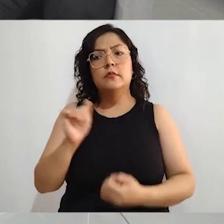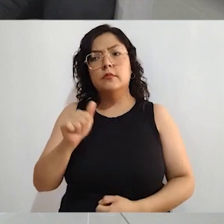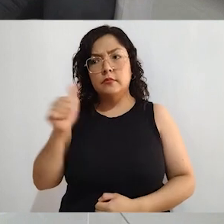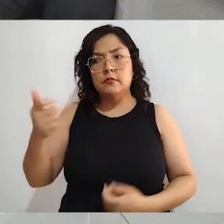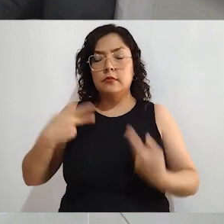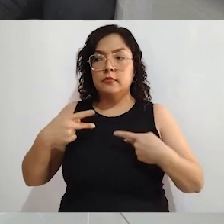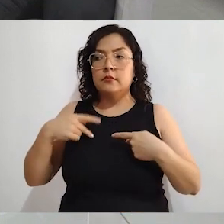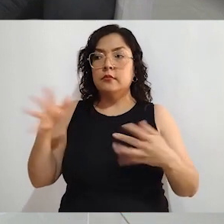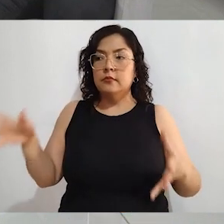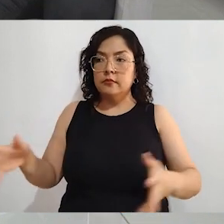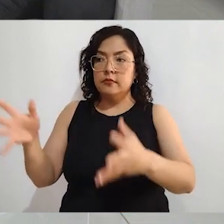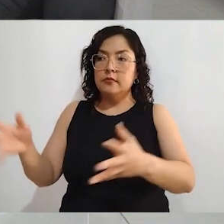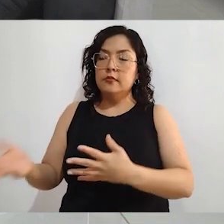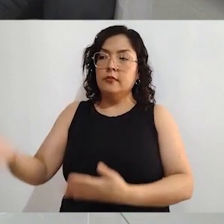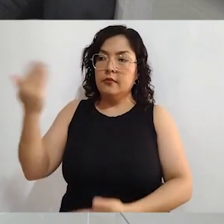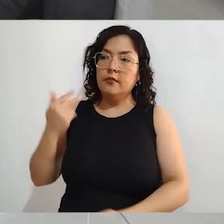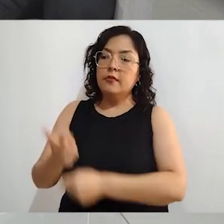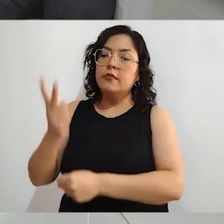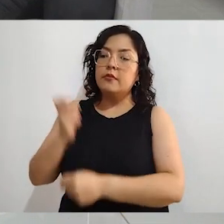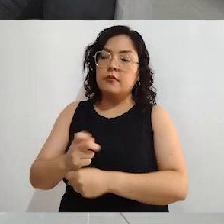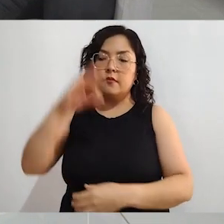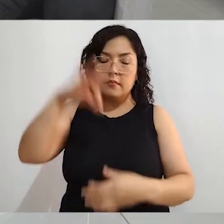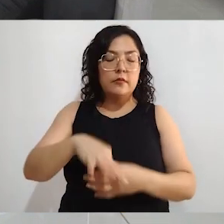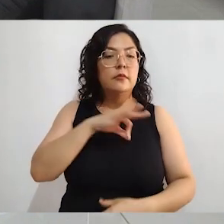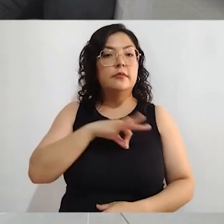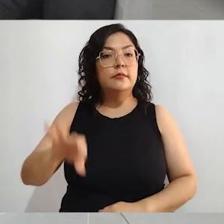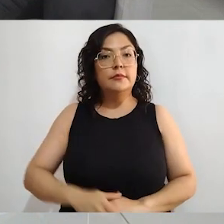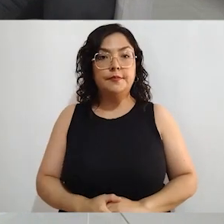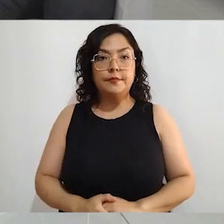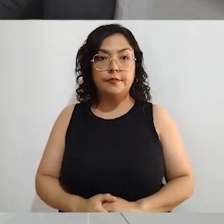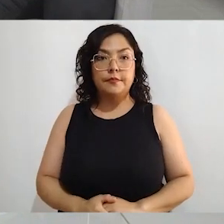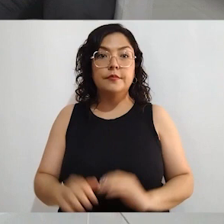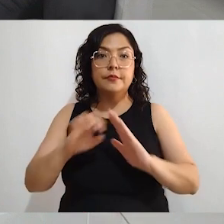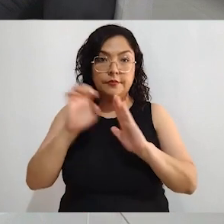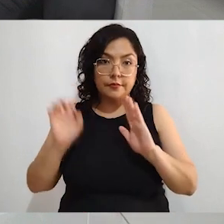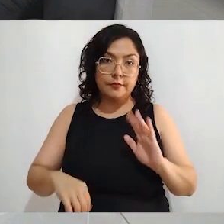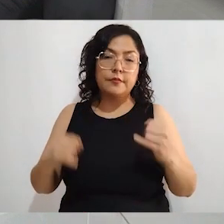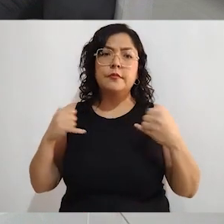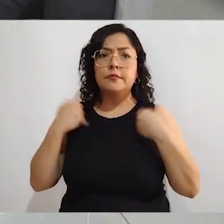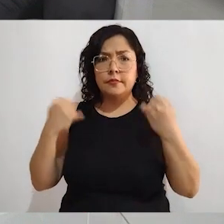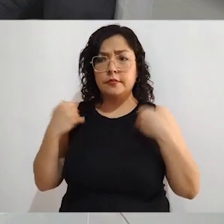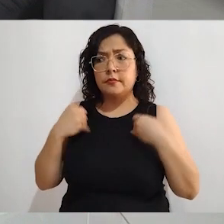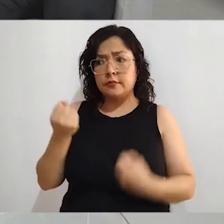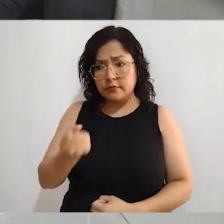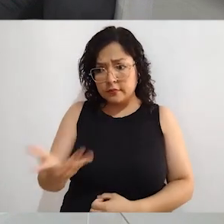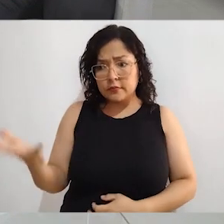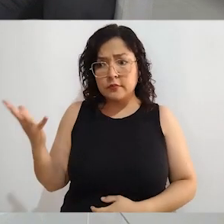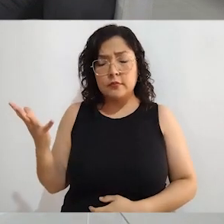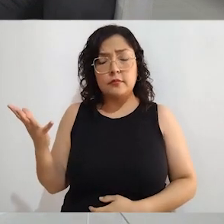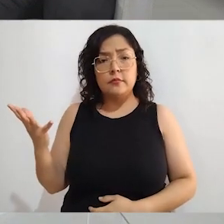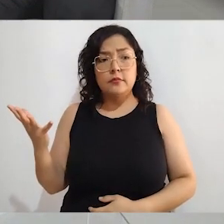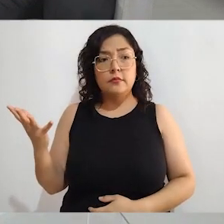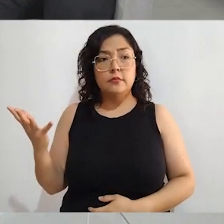Inclusive, recordarle, y lo mencionó muy bien, los jóvenes actualmente es una franja de edad donde